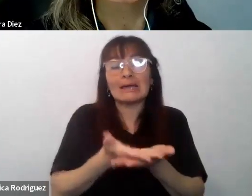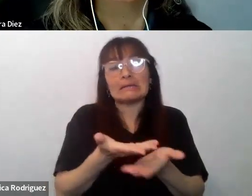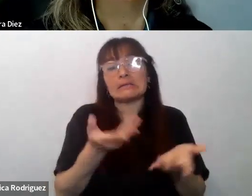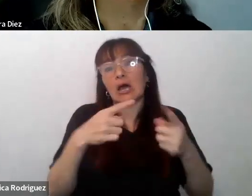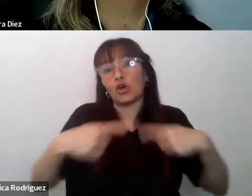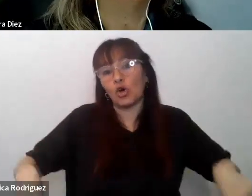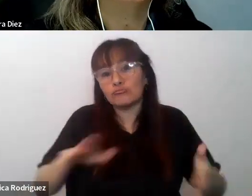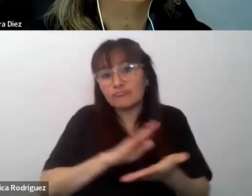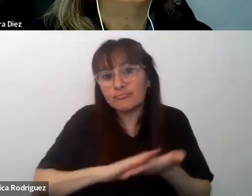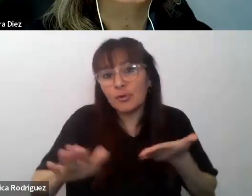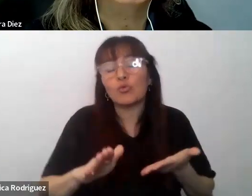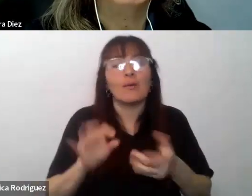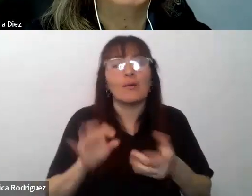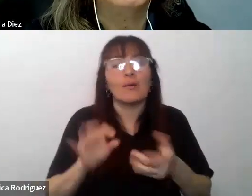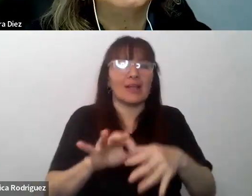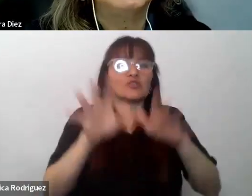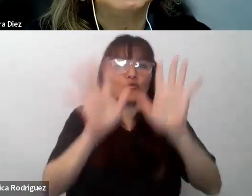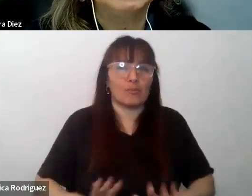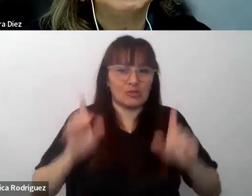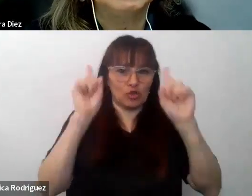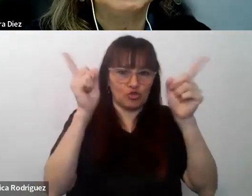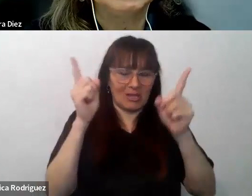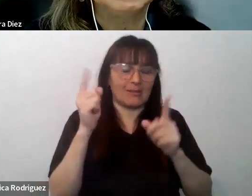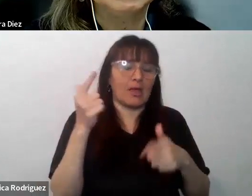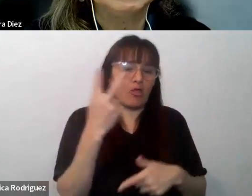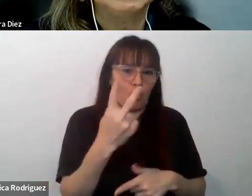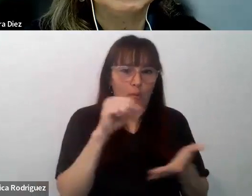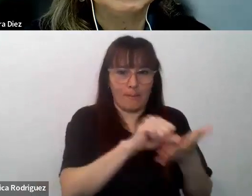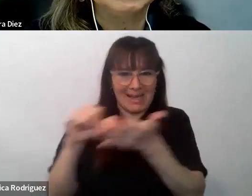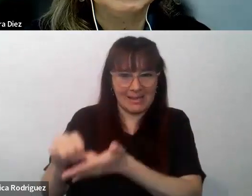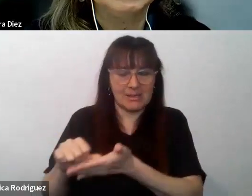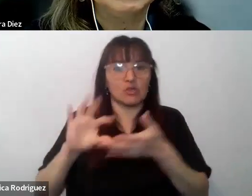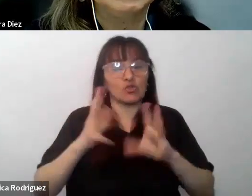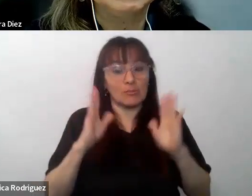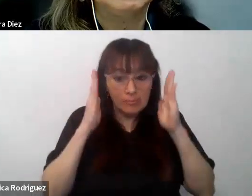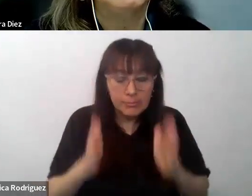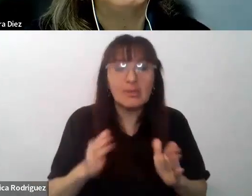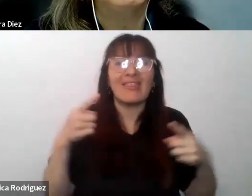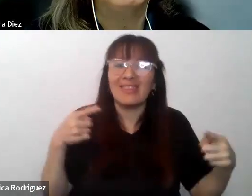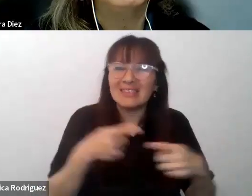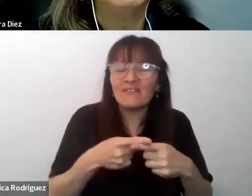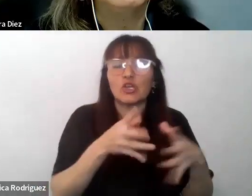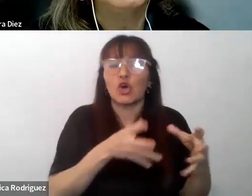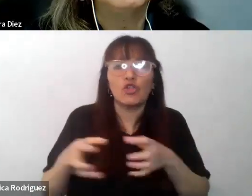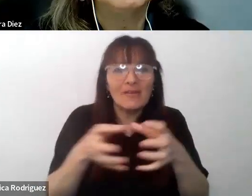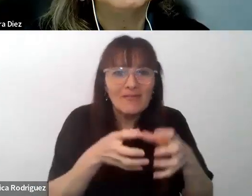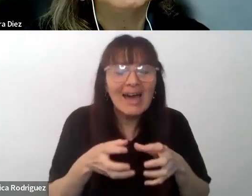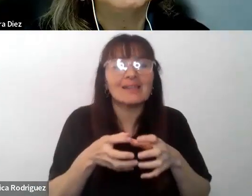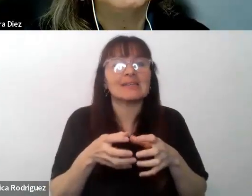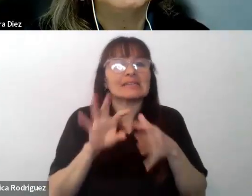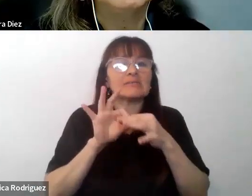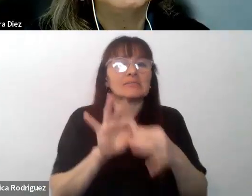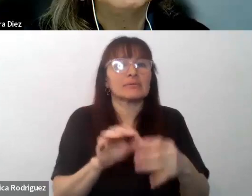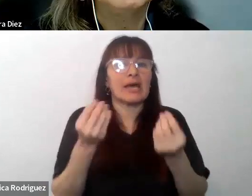vinculadas a la formación de docentes en cada país. De este modo, se abordarán los desafíos y debates pendientes en relación